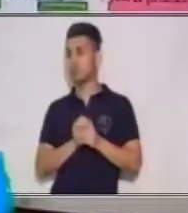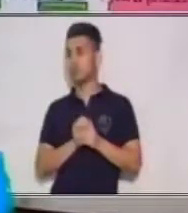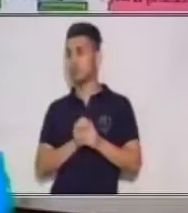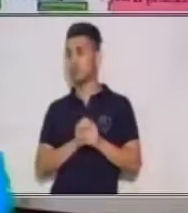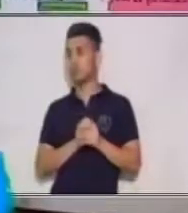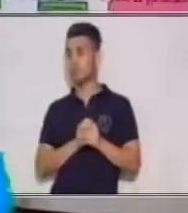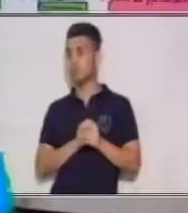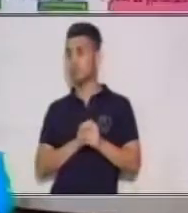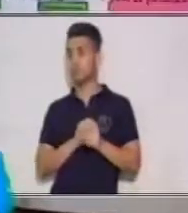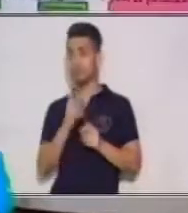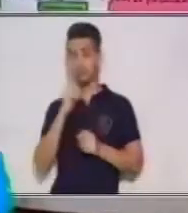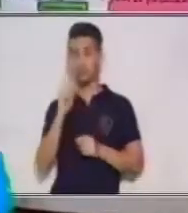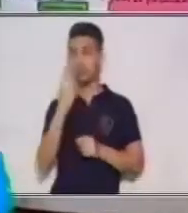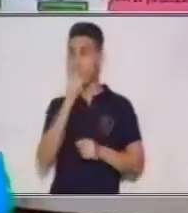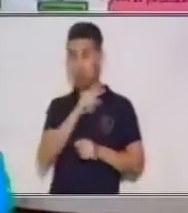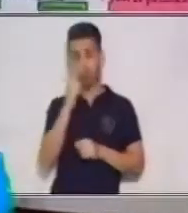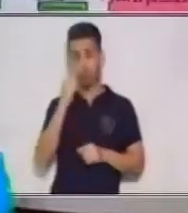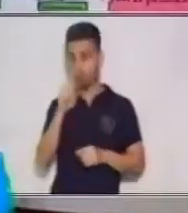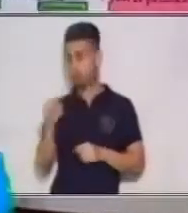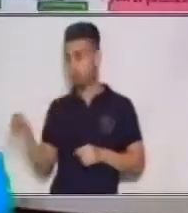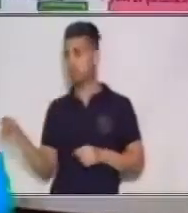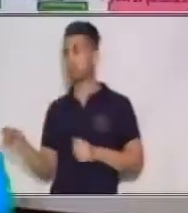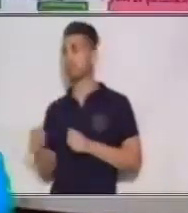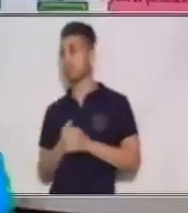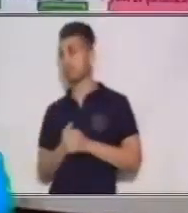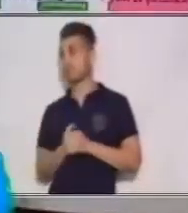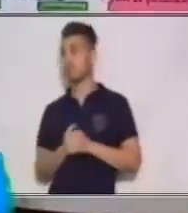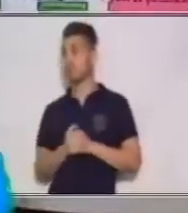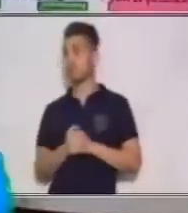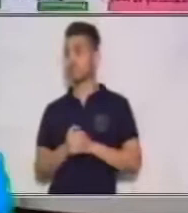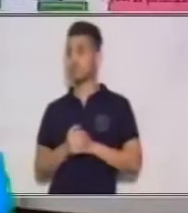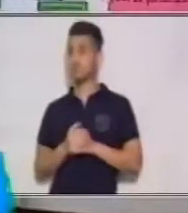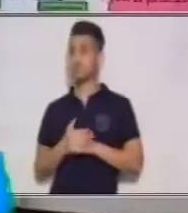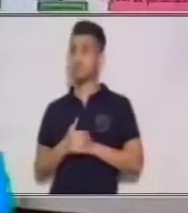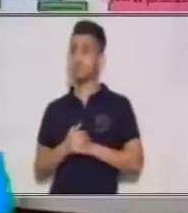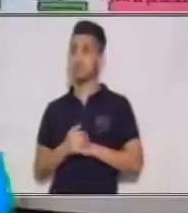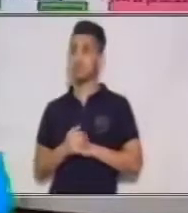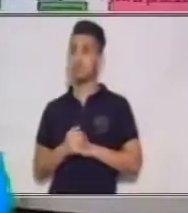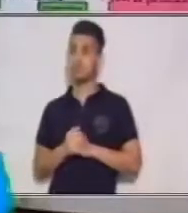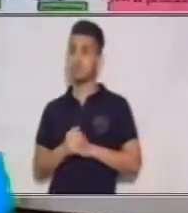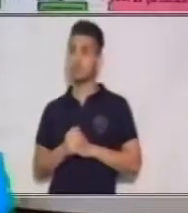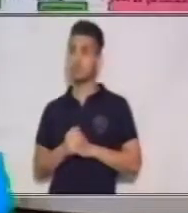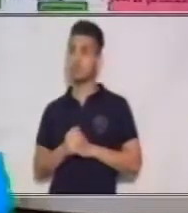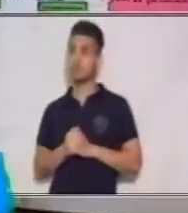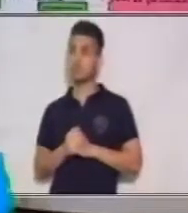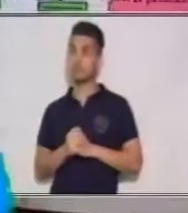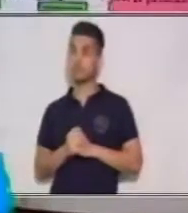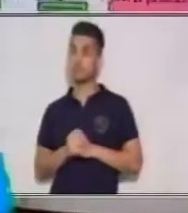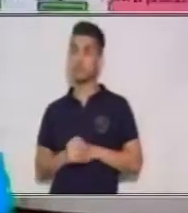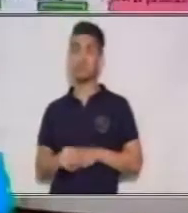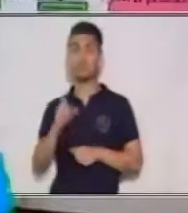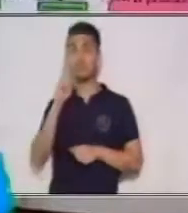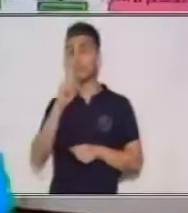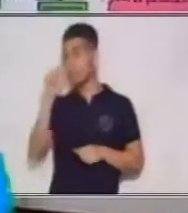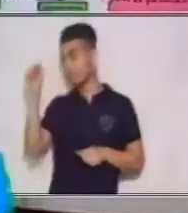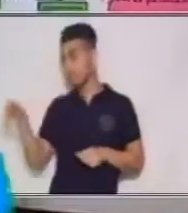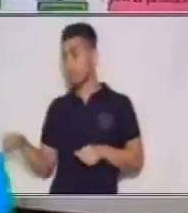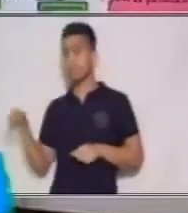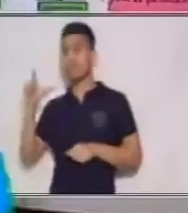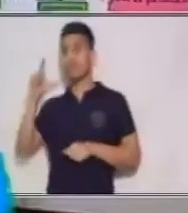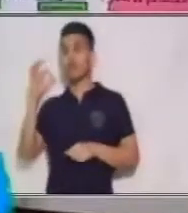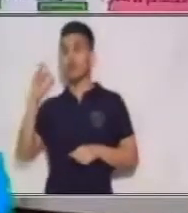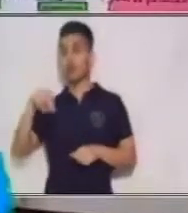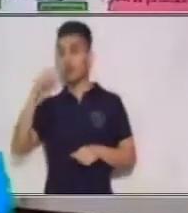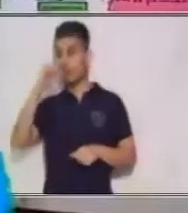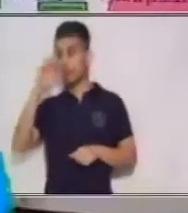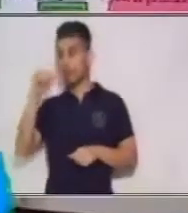elemento del contradominio. En el contradominio hay un elemento que no está relacionado con ninguno